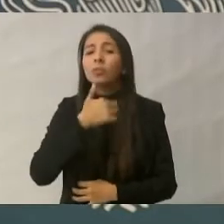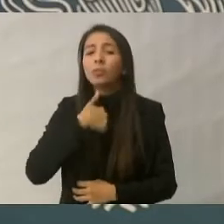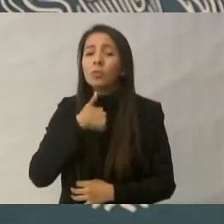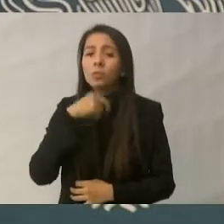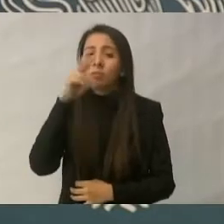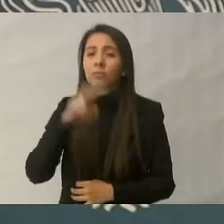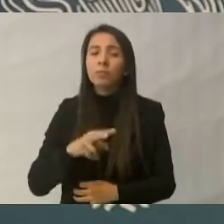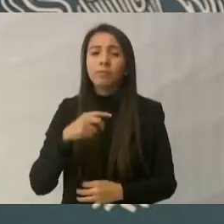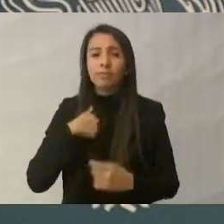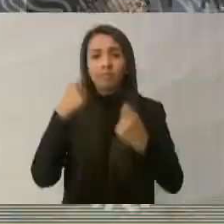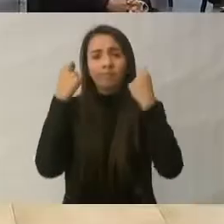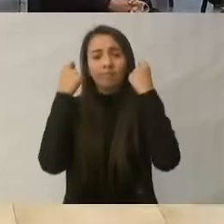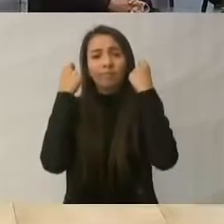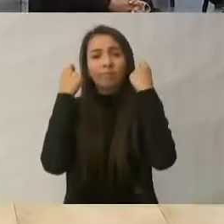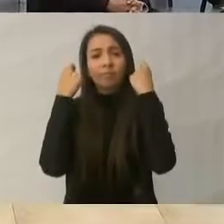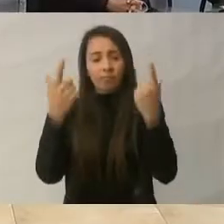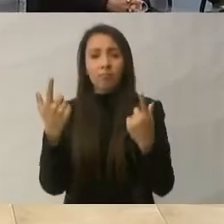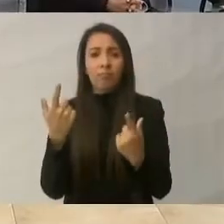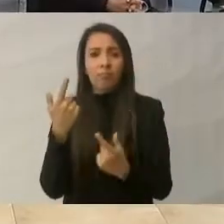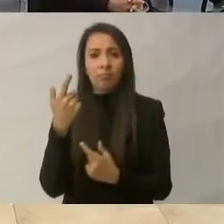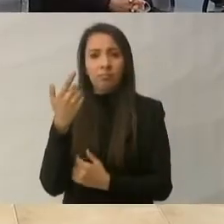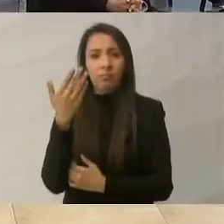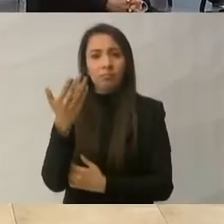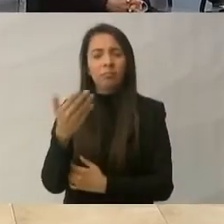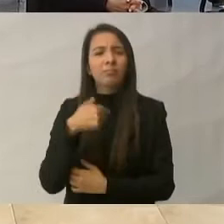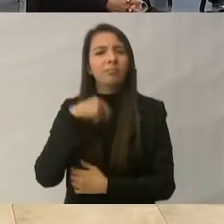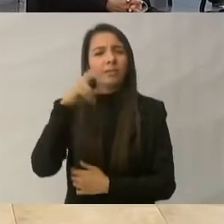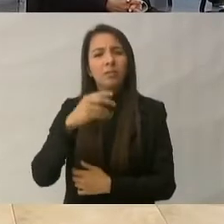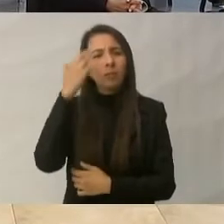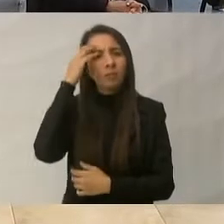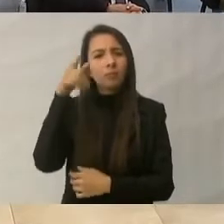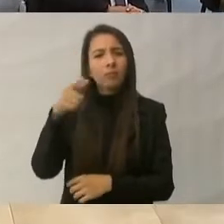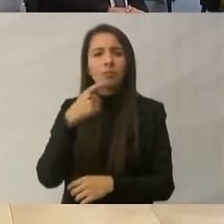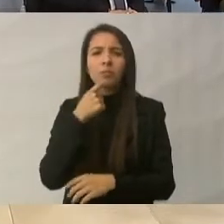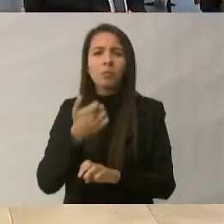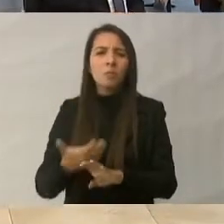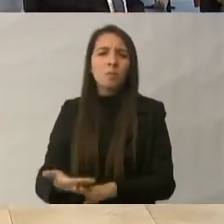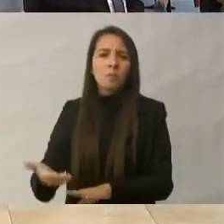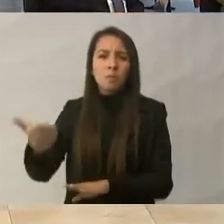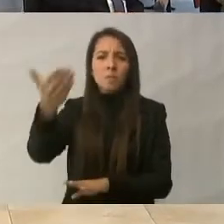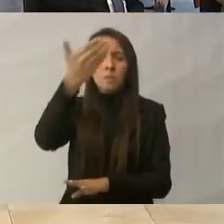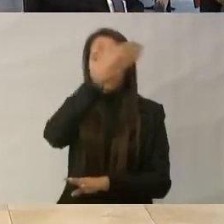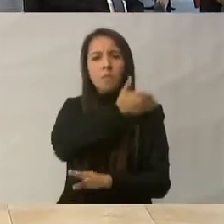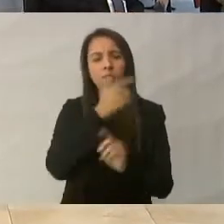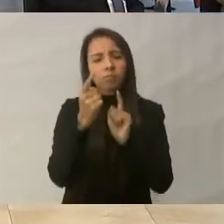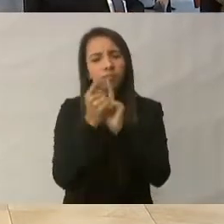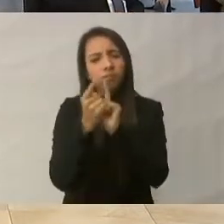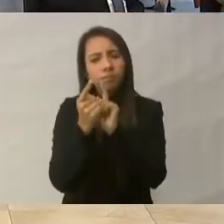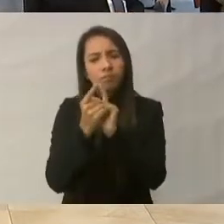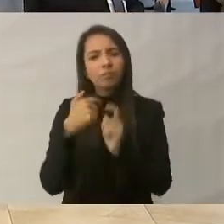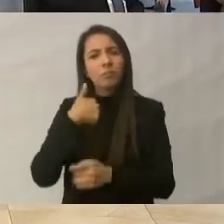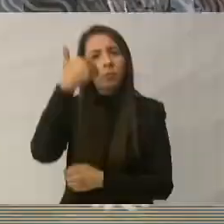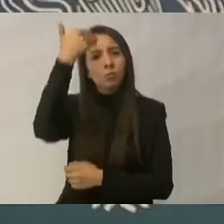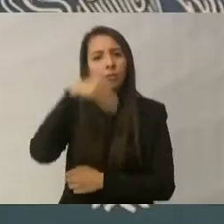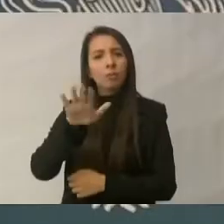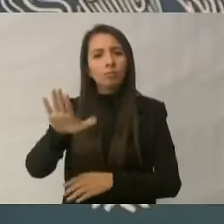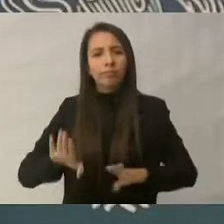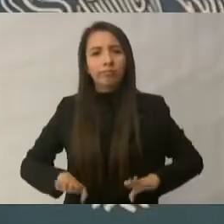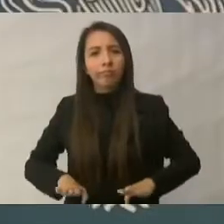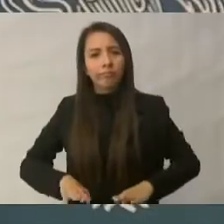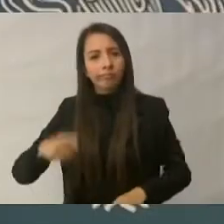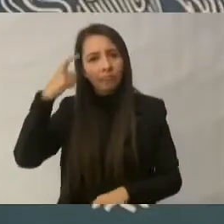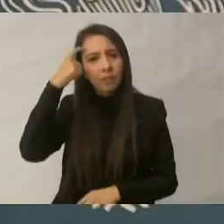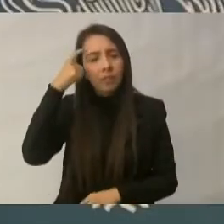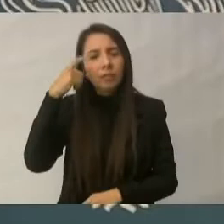porque yo sí lo conozco de mucho tiempo, sé lo que piensa, sé cómo es su